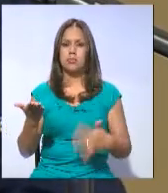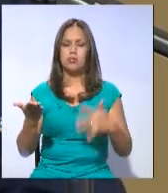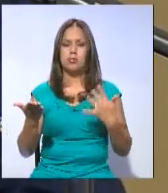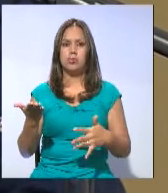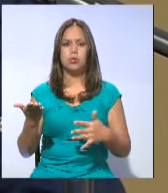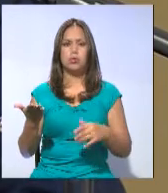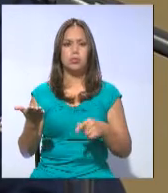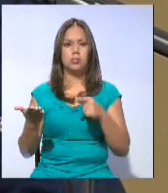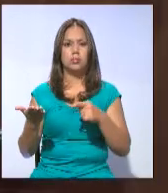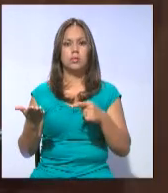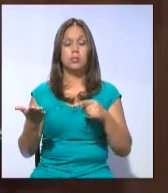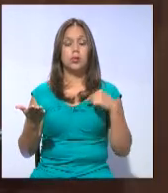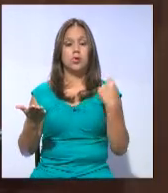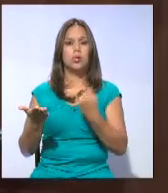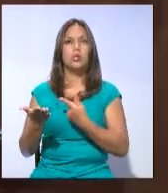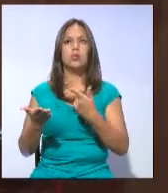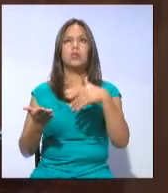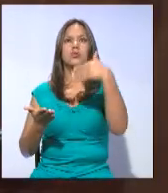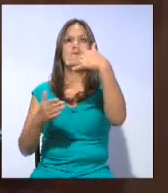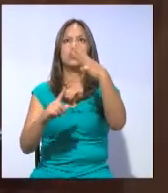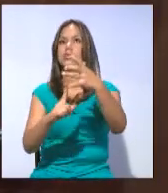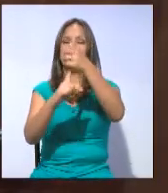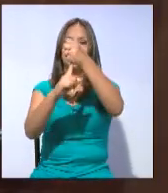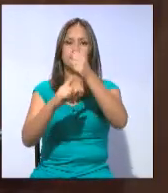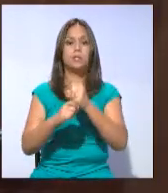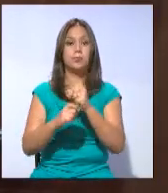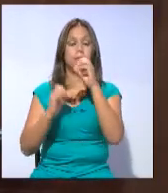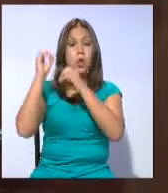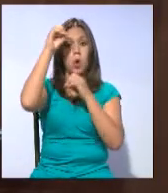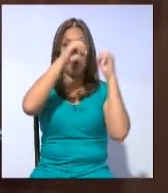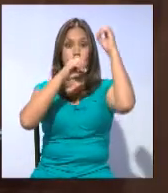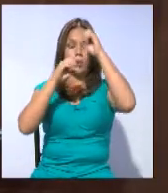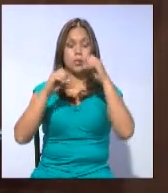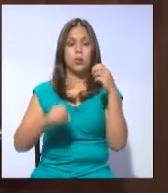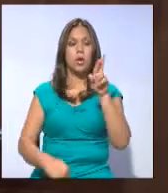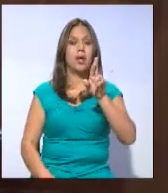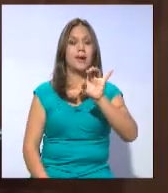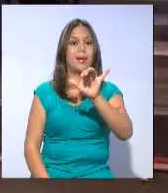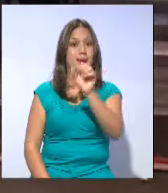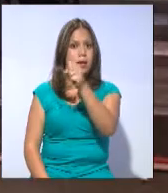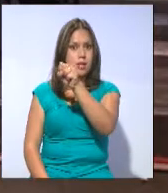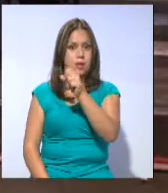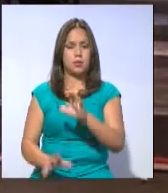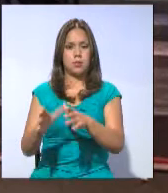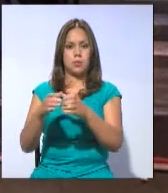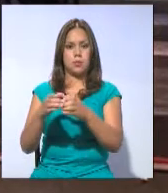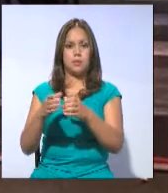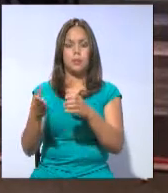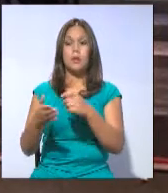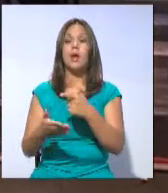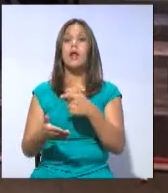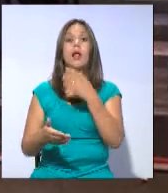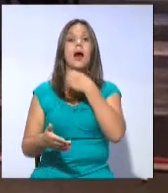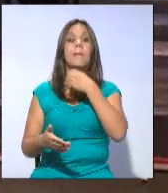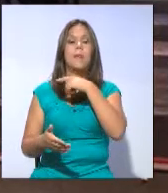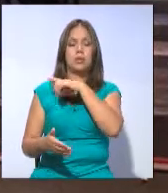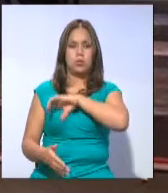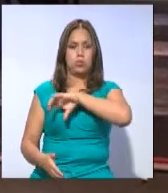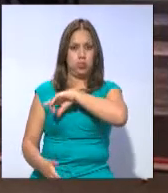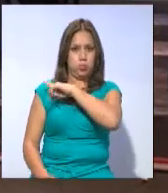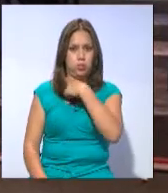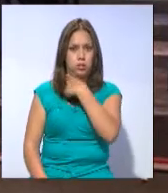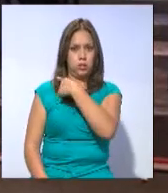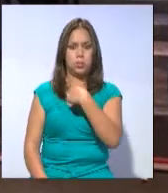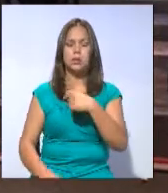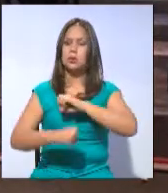nuestro porvenir. En cuanto a las observaciones, Cristóbal Reyes, del Comité de Trabajadores del municipio de Ambato, sugirió dejar en